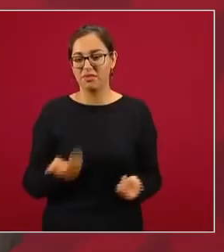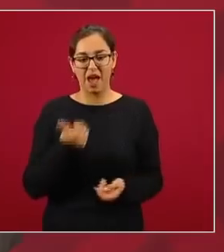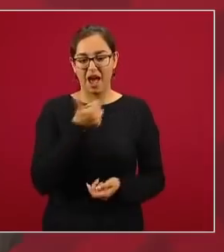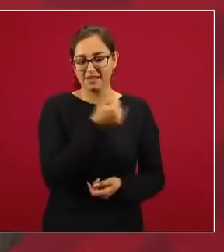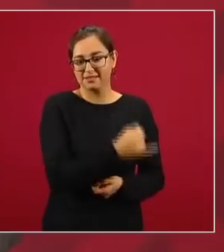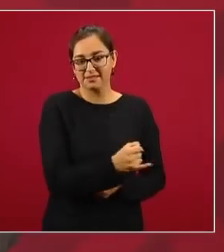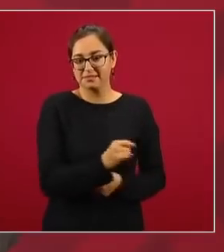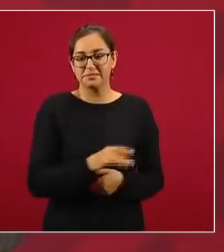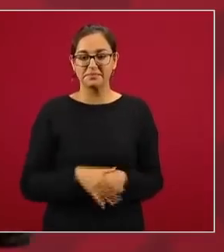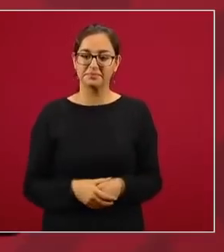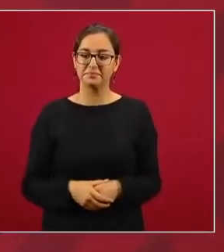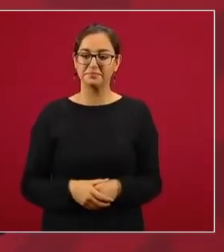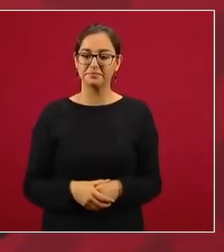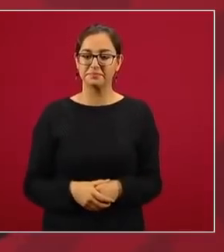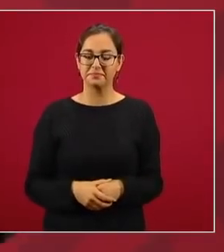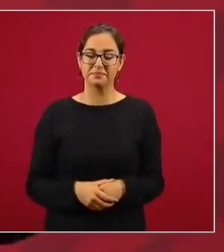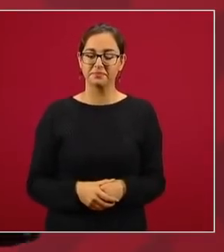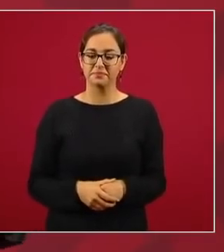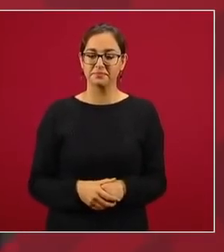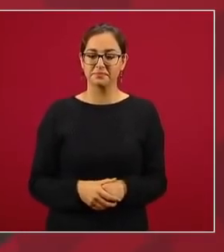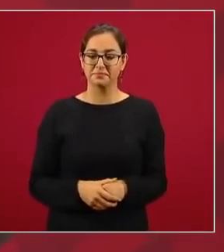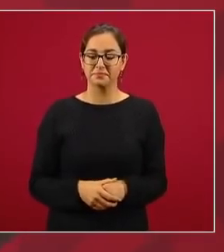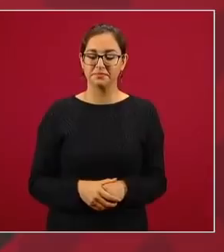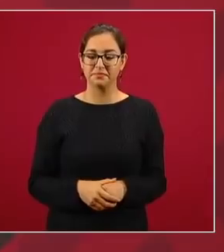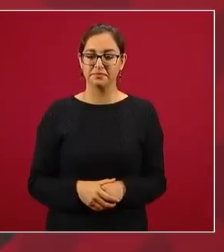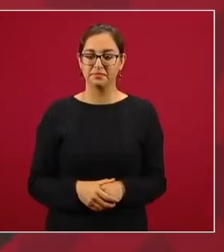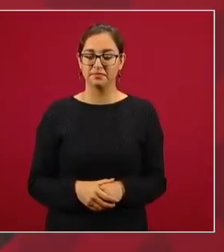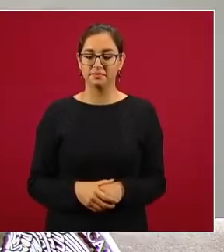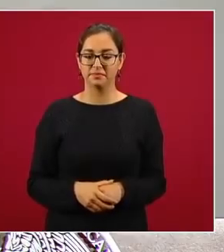este a